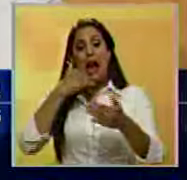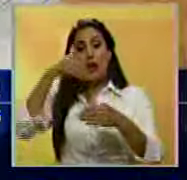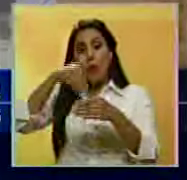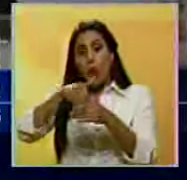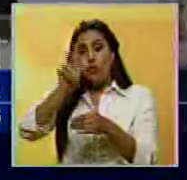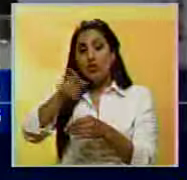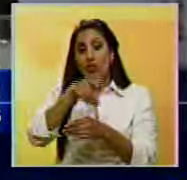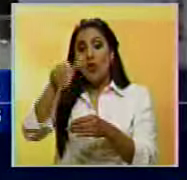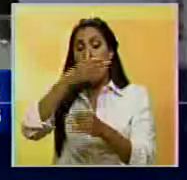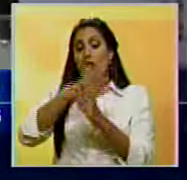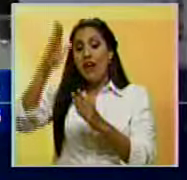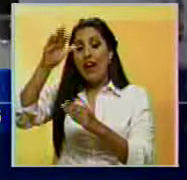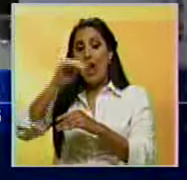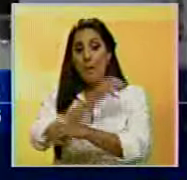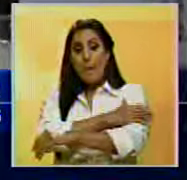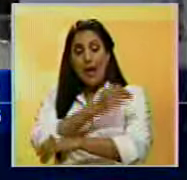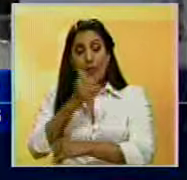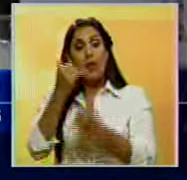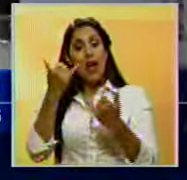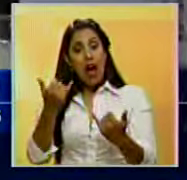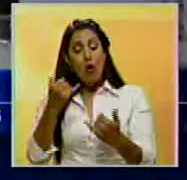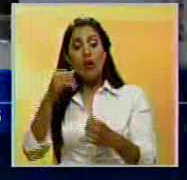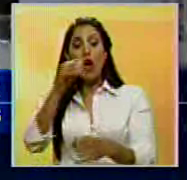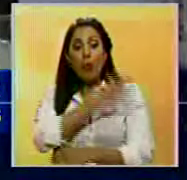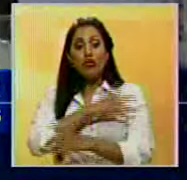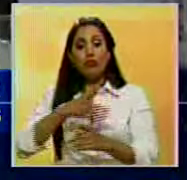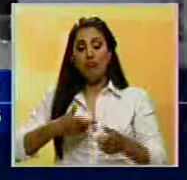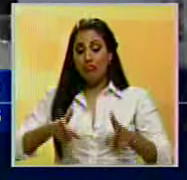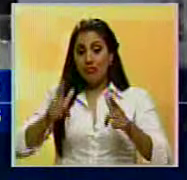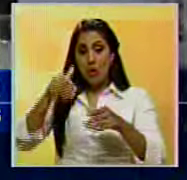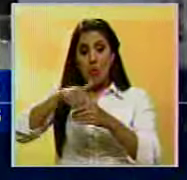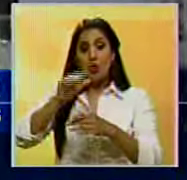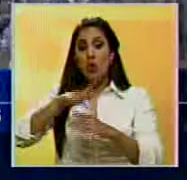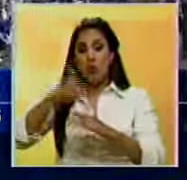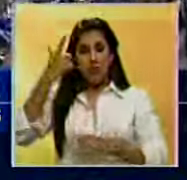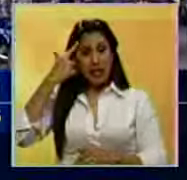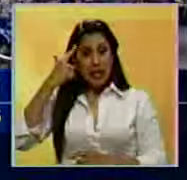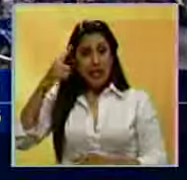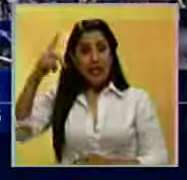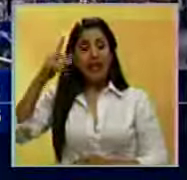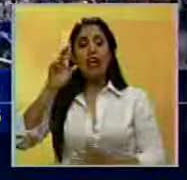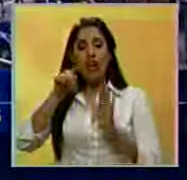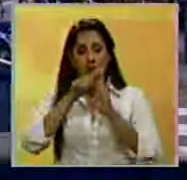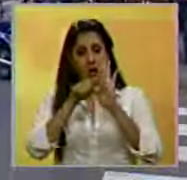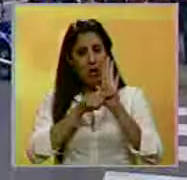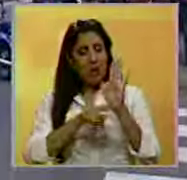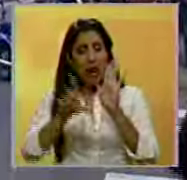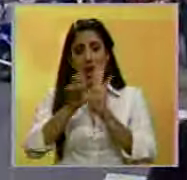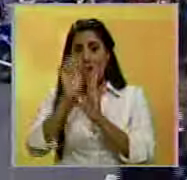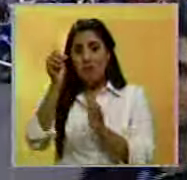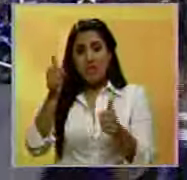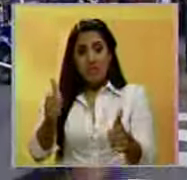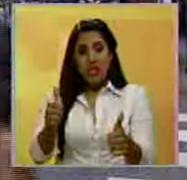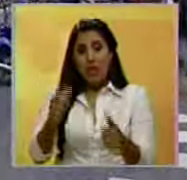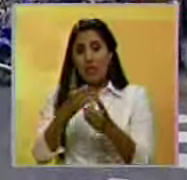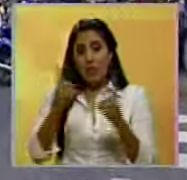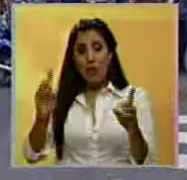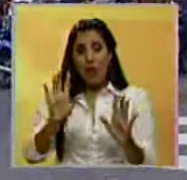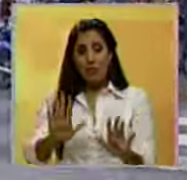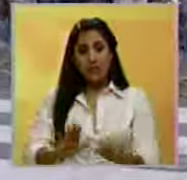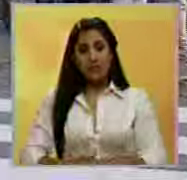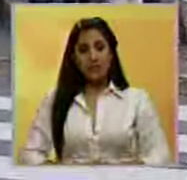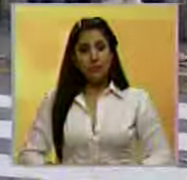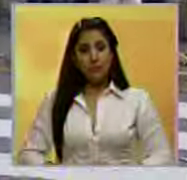revocatorio y que la oposición esté en proceso de realizar un referéndum, ya que a su juicio cumple con las vías legales y democráticas.